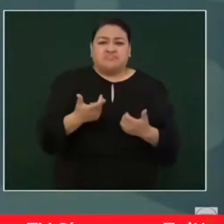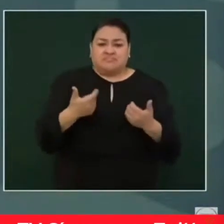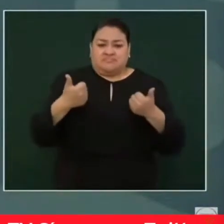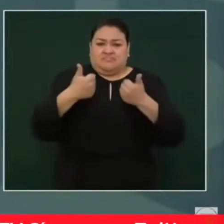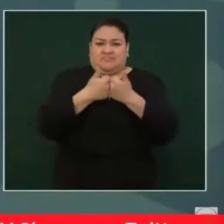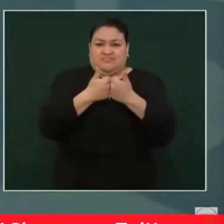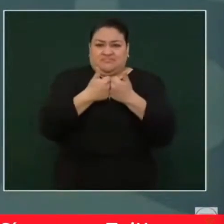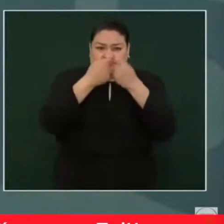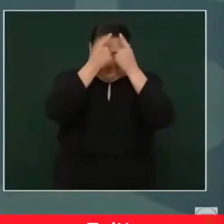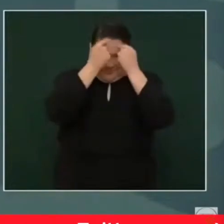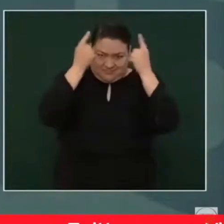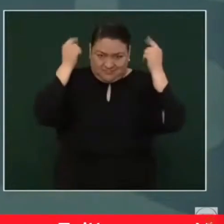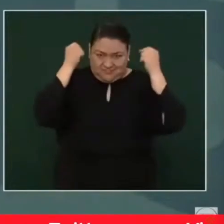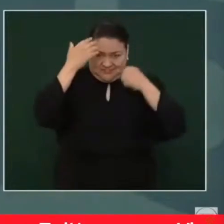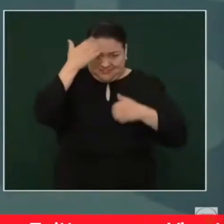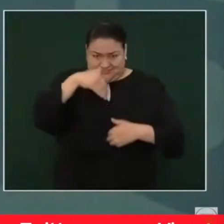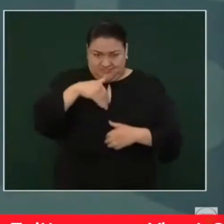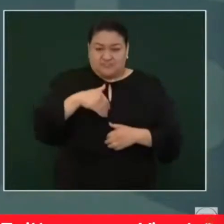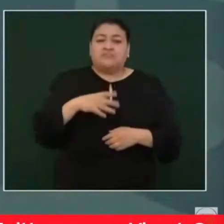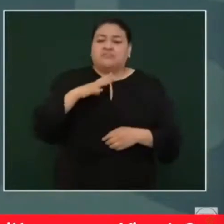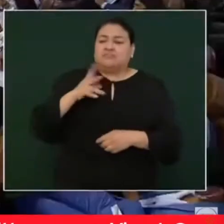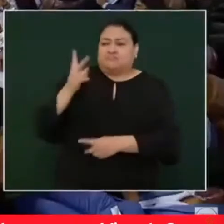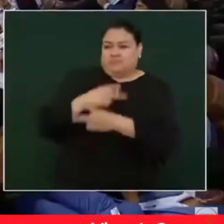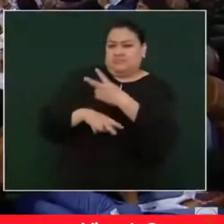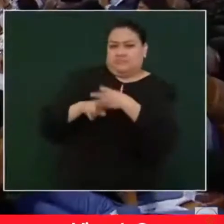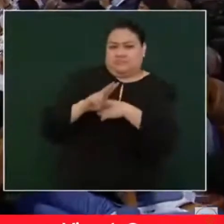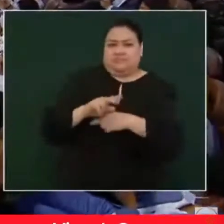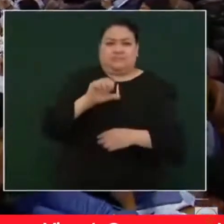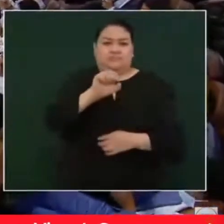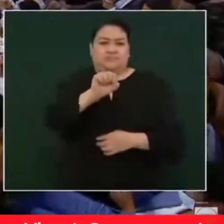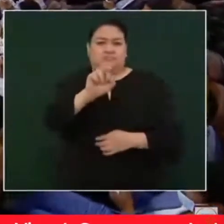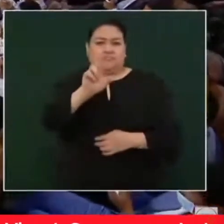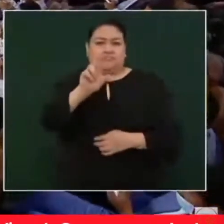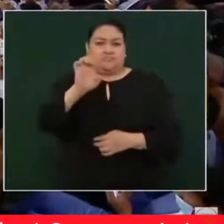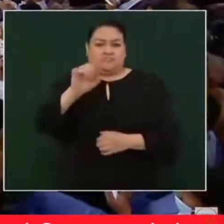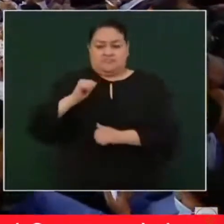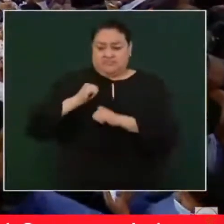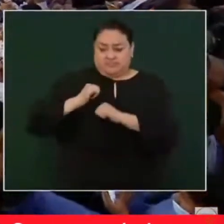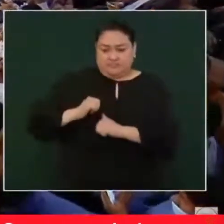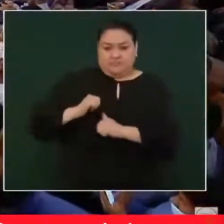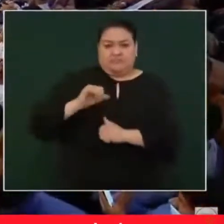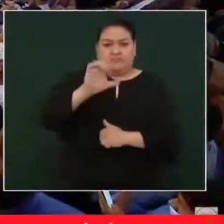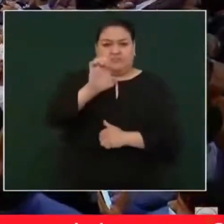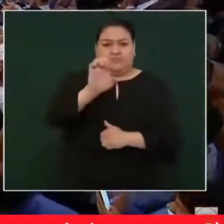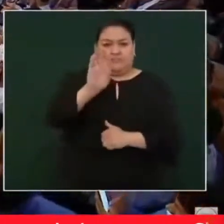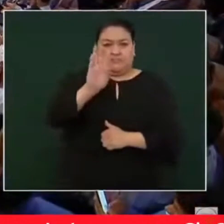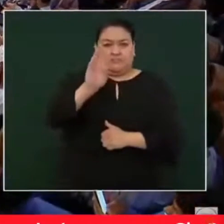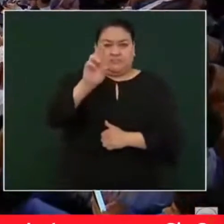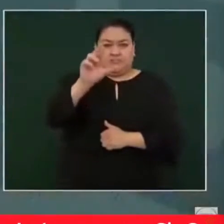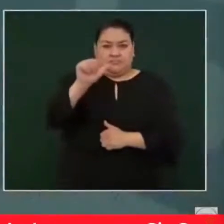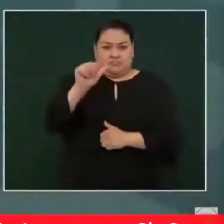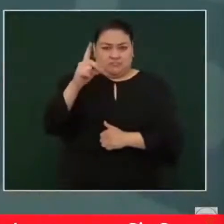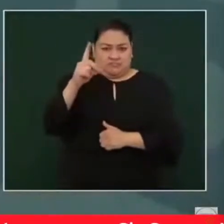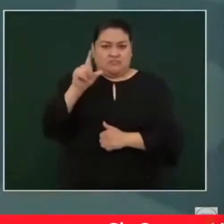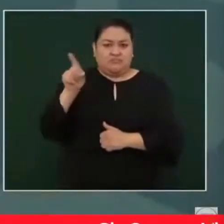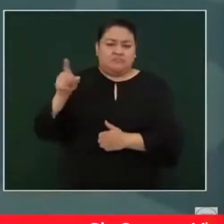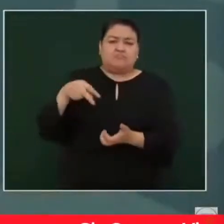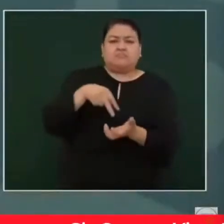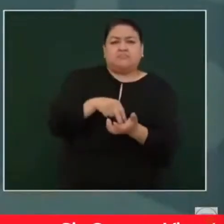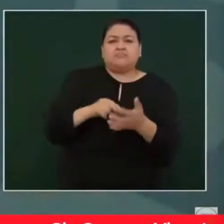El secretario de Relaciones Exteriores, Marcelo Ebrard, va a informar